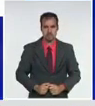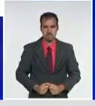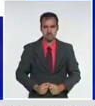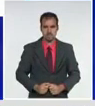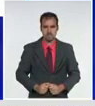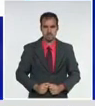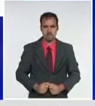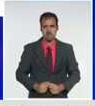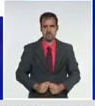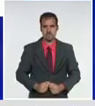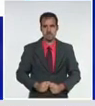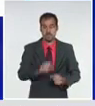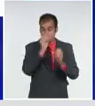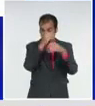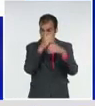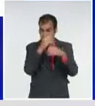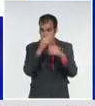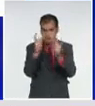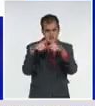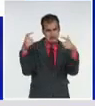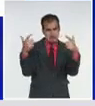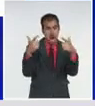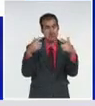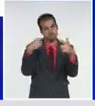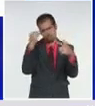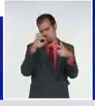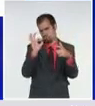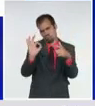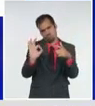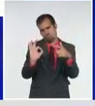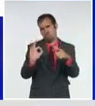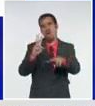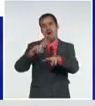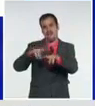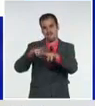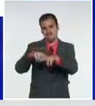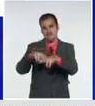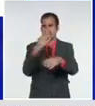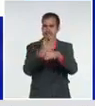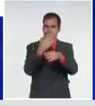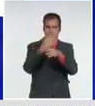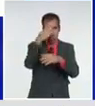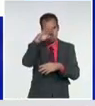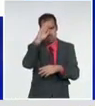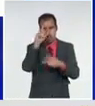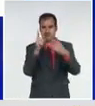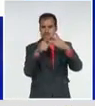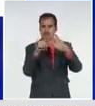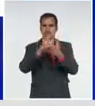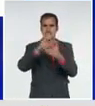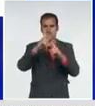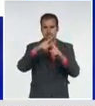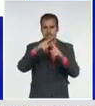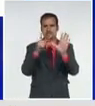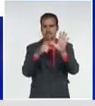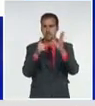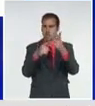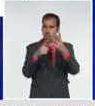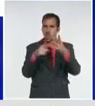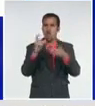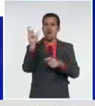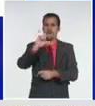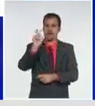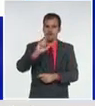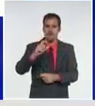en el día de ayer, también como ha pasado, La Habana, Santiago de Cuba, Matanzas, Camagüey, Granma, Pinar,